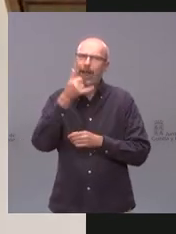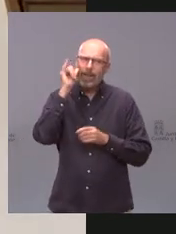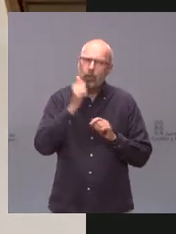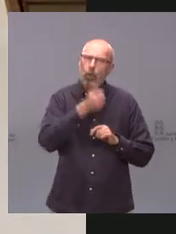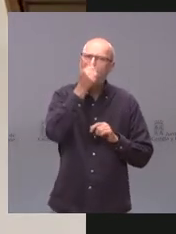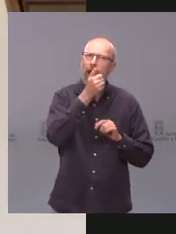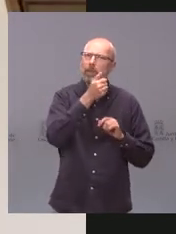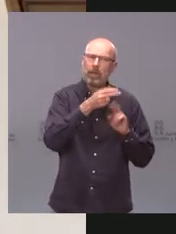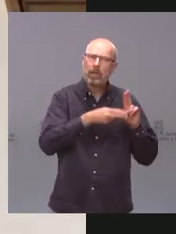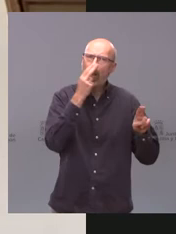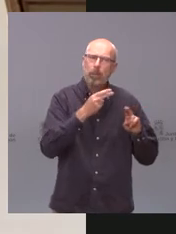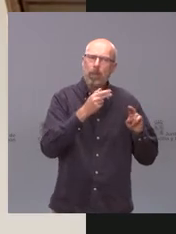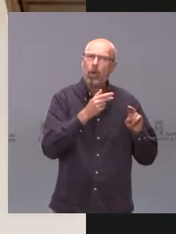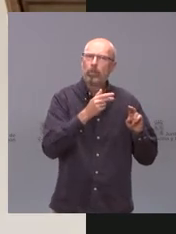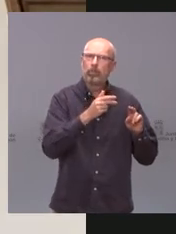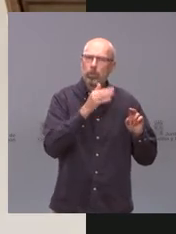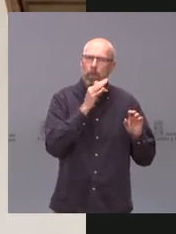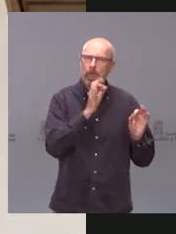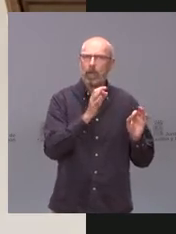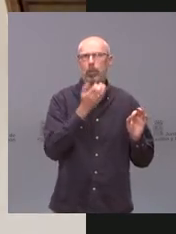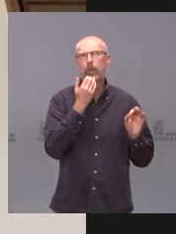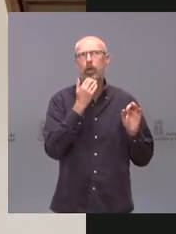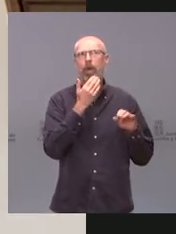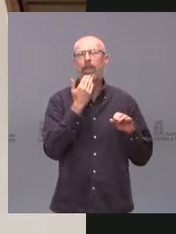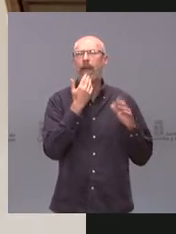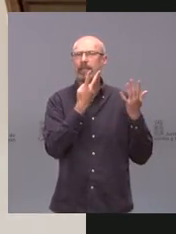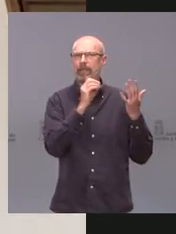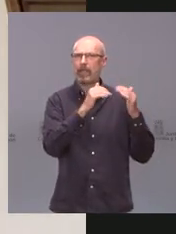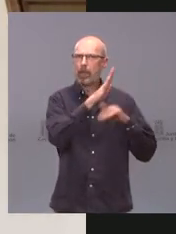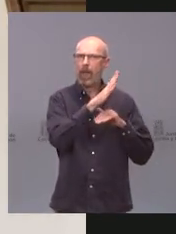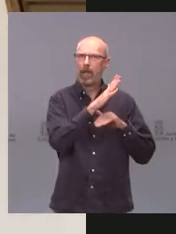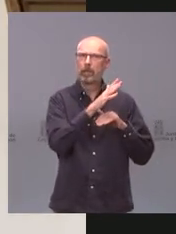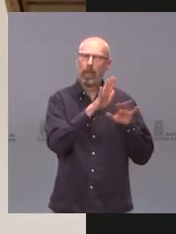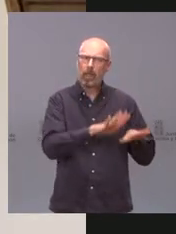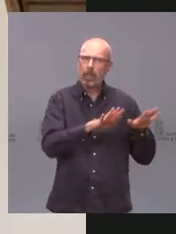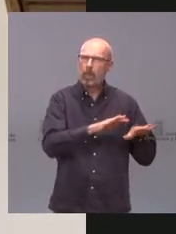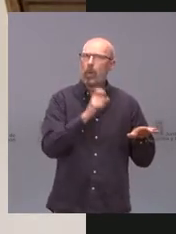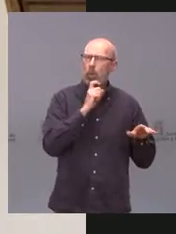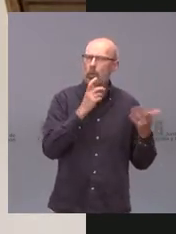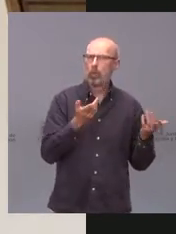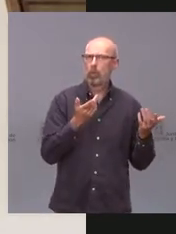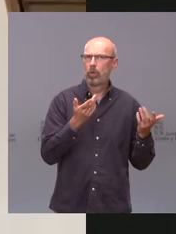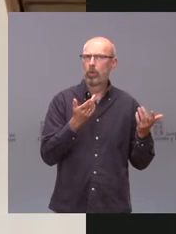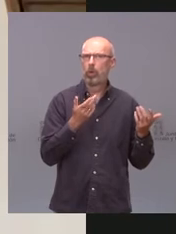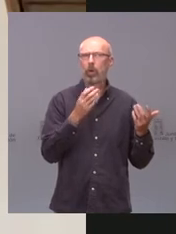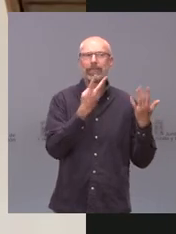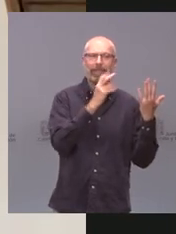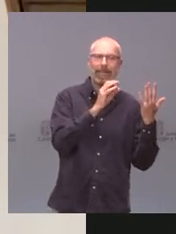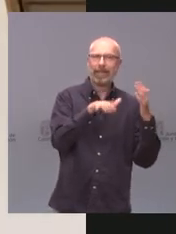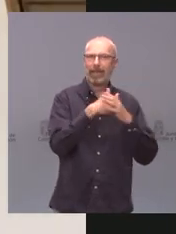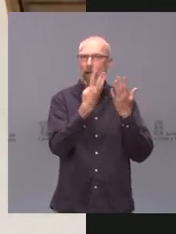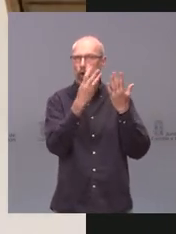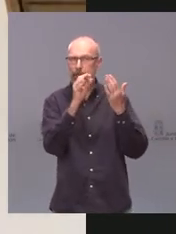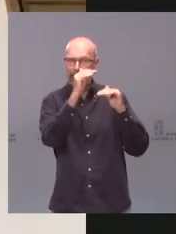las personas mayores de 70 años, y especialmente en la horquilla entre los 70 y los 80 años,